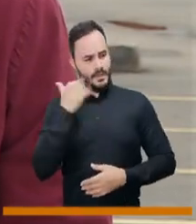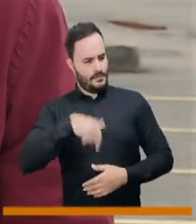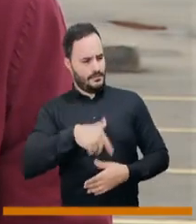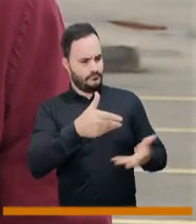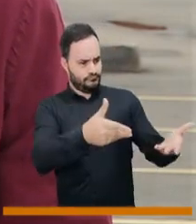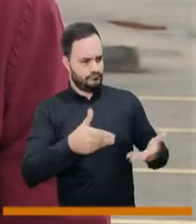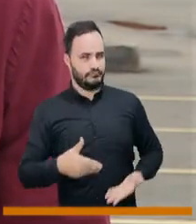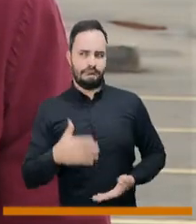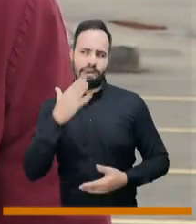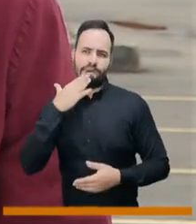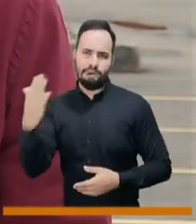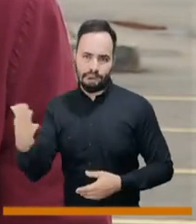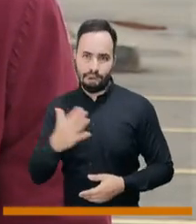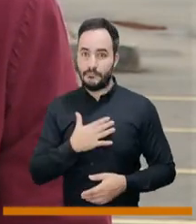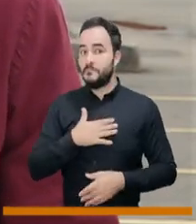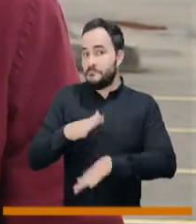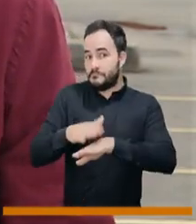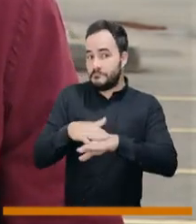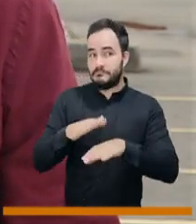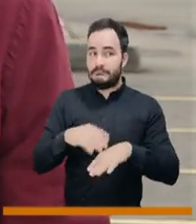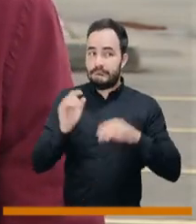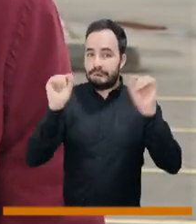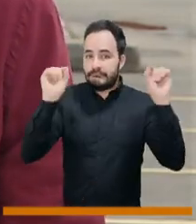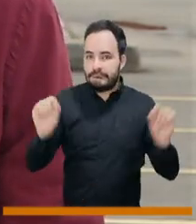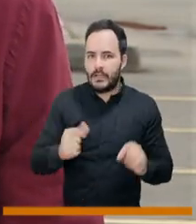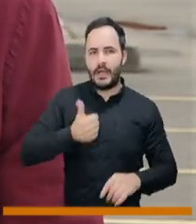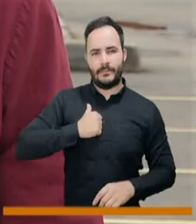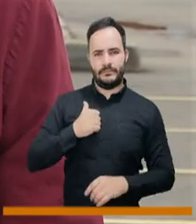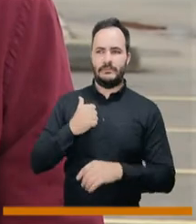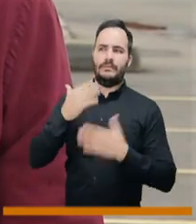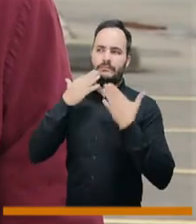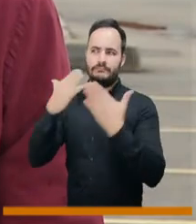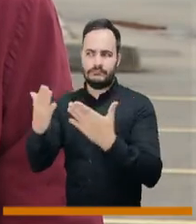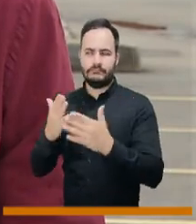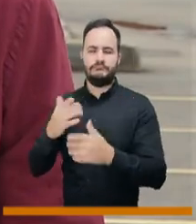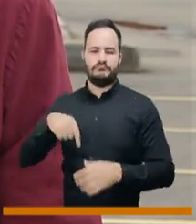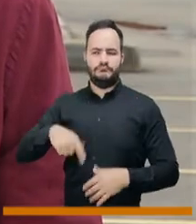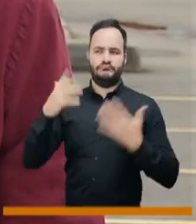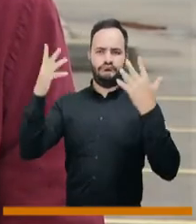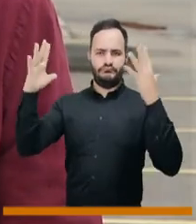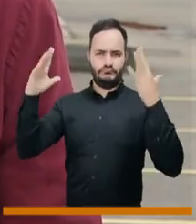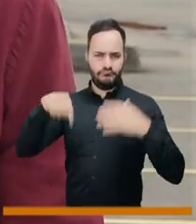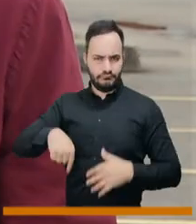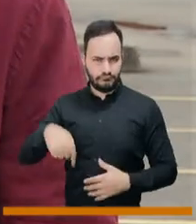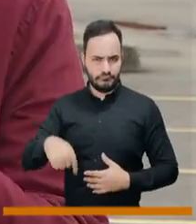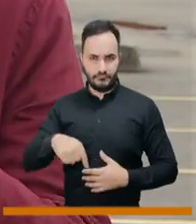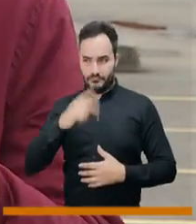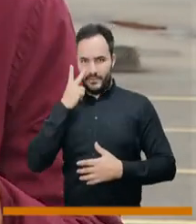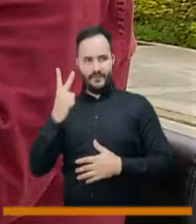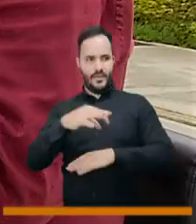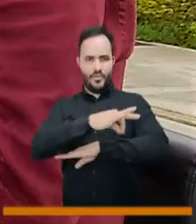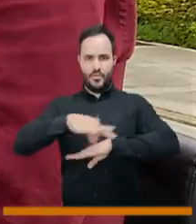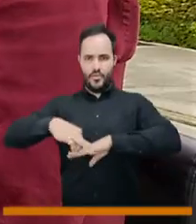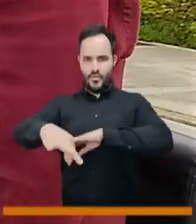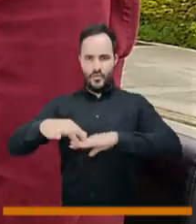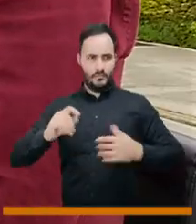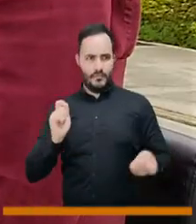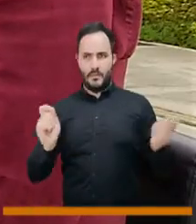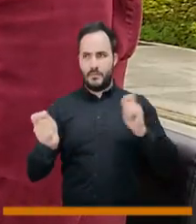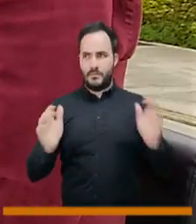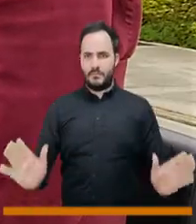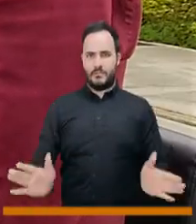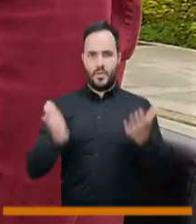una instalación inclusive que aprovecho para felicitar a todos sus directivos, al doctor Alberto, que han mejorado muchísimo, no solo en la infraestructura,